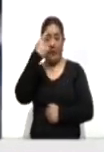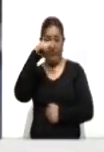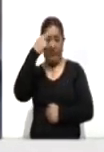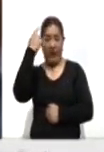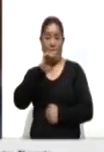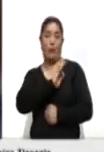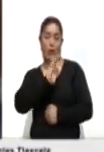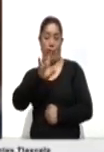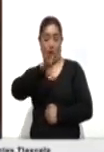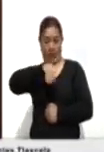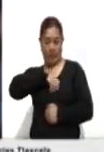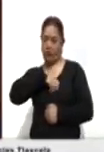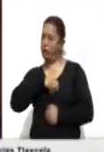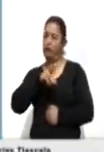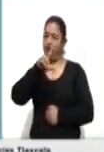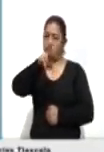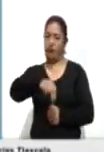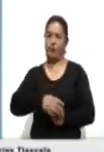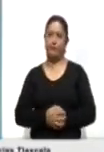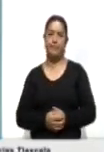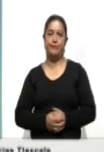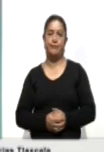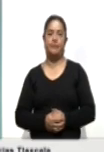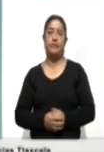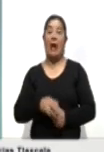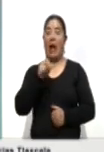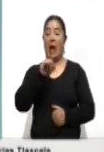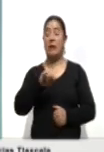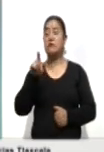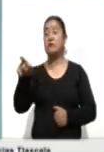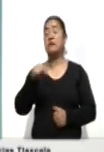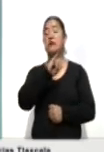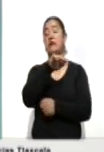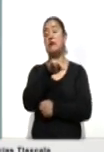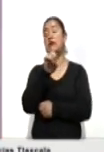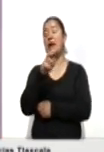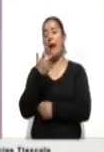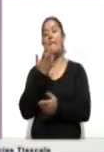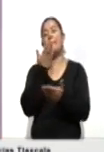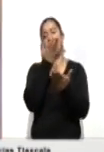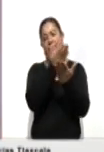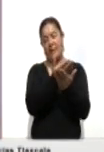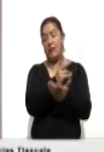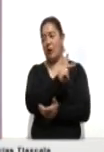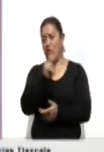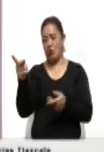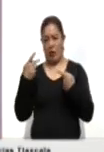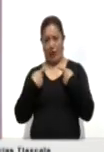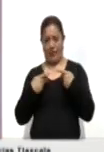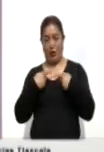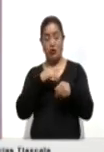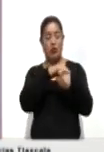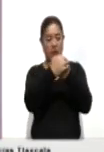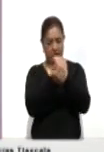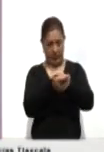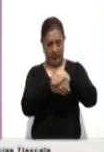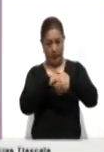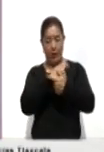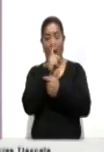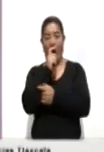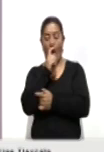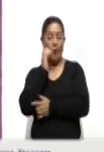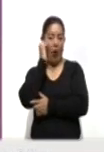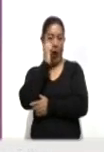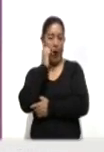la transmisión del coronavirus. En este sentido, el INE exhorta a quienes acudirán a votar a lavarse las manos con agua y